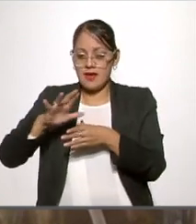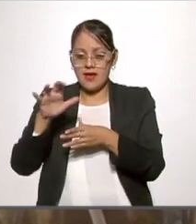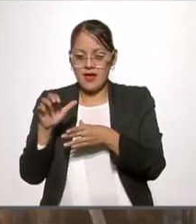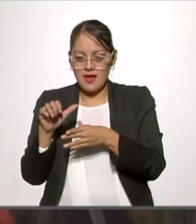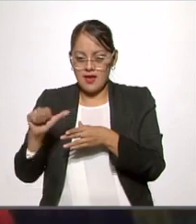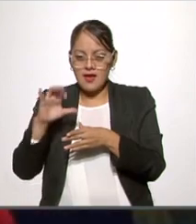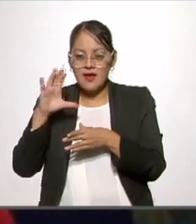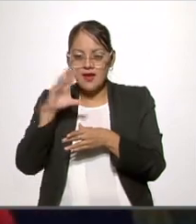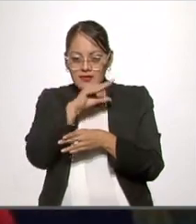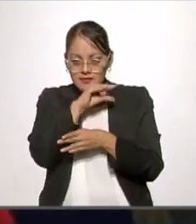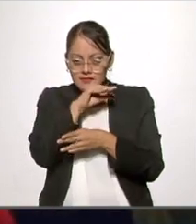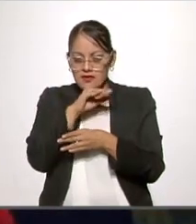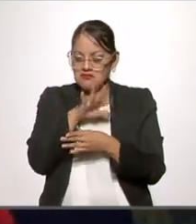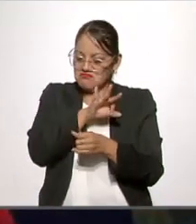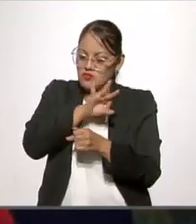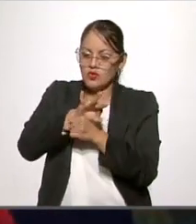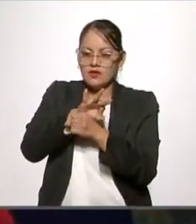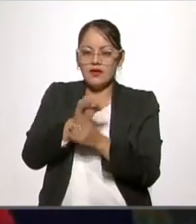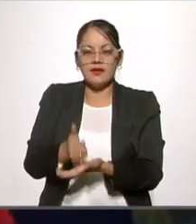procuró hacer justicia.